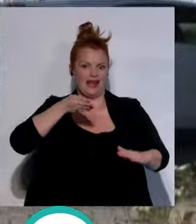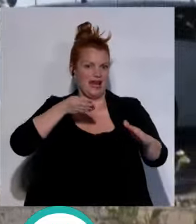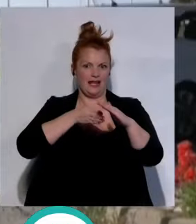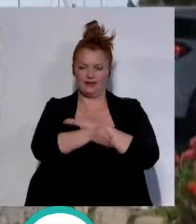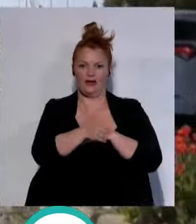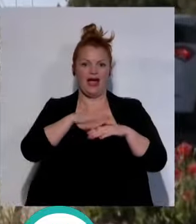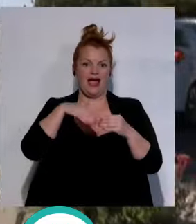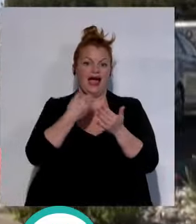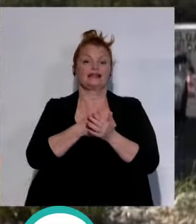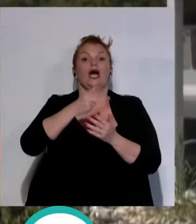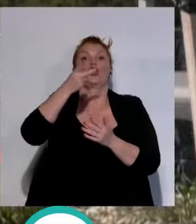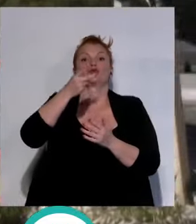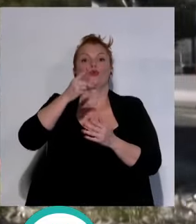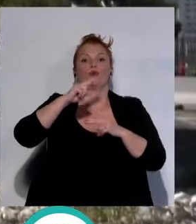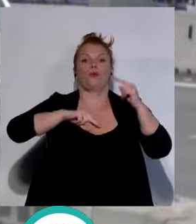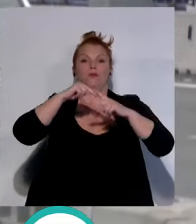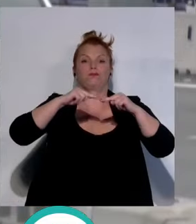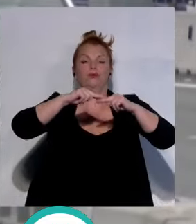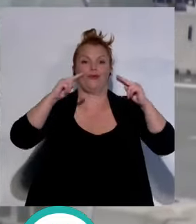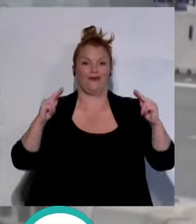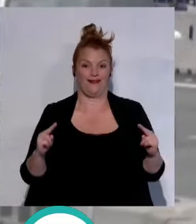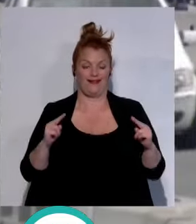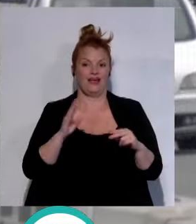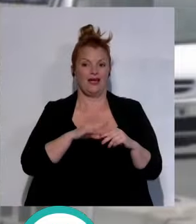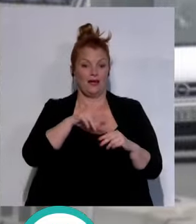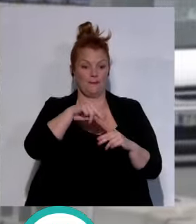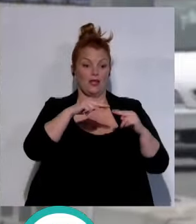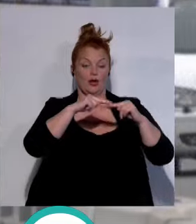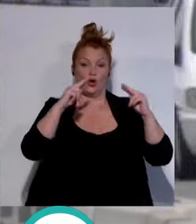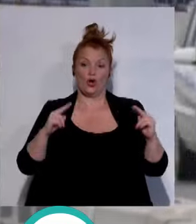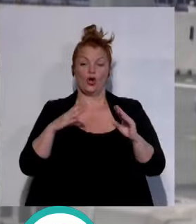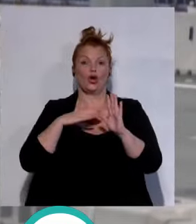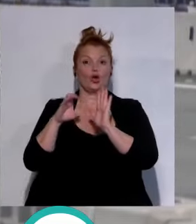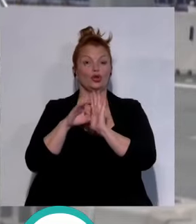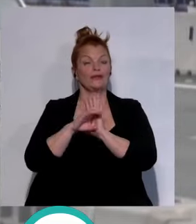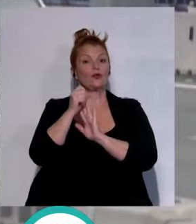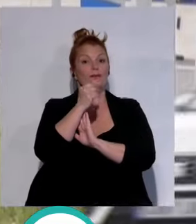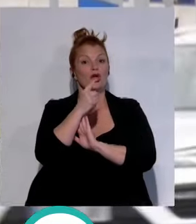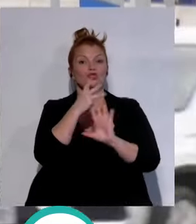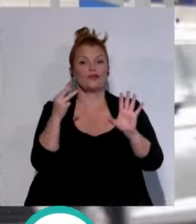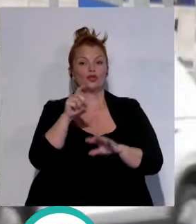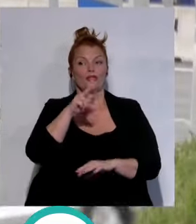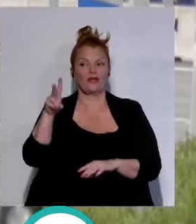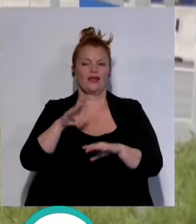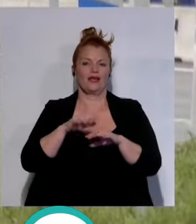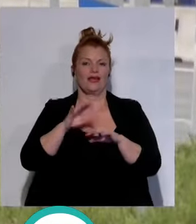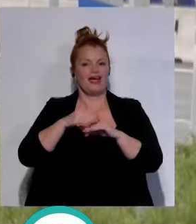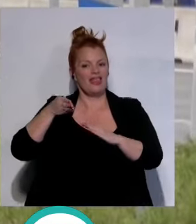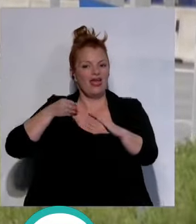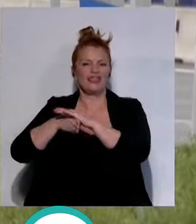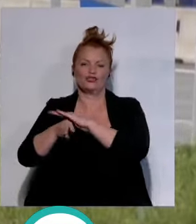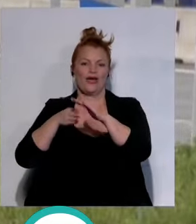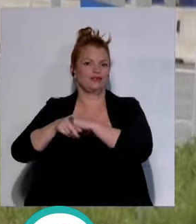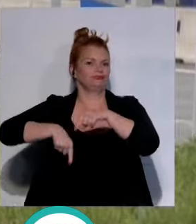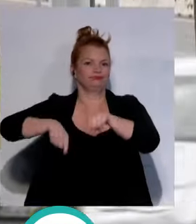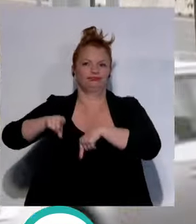hasta la construcción del segundo puente y ha sido la existencia del puente de la constitución de 1812 la que ha mitigado el acceso a la ciudad